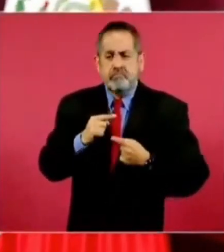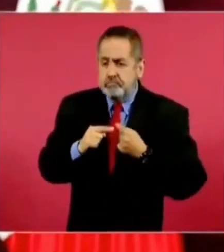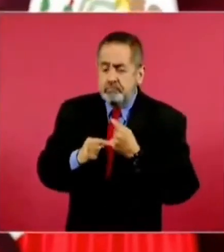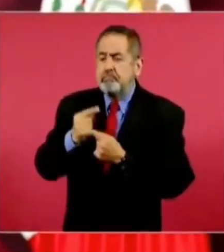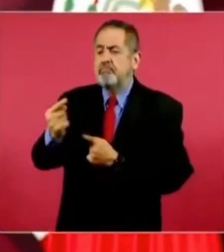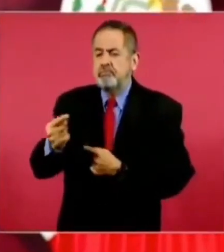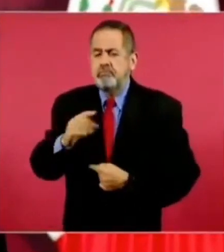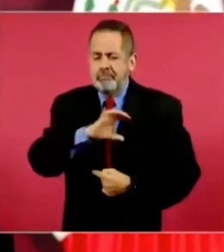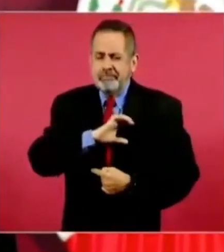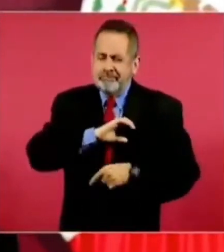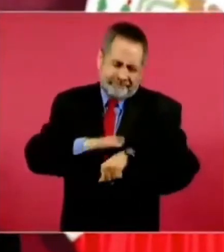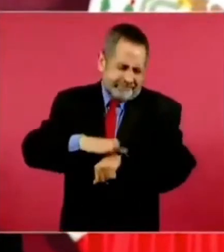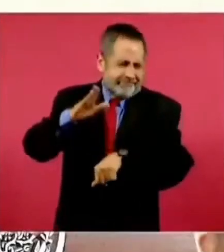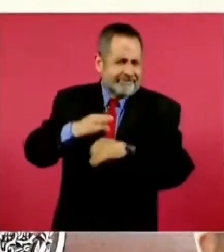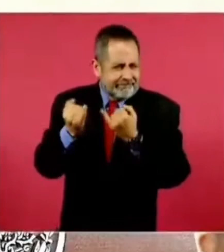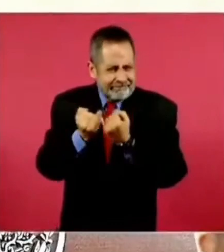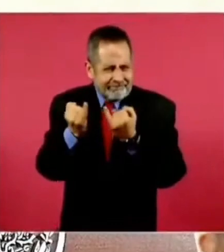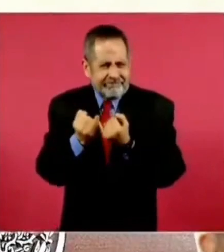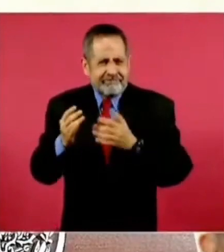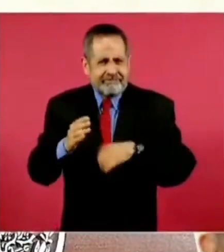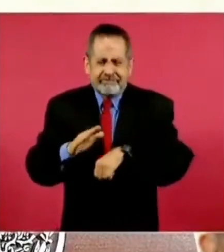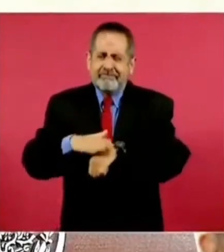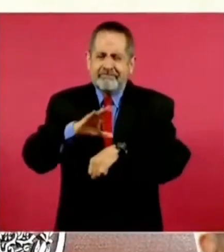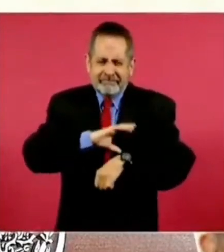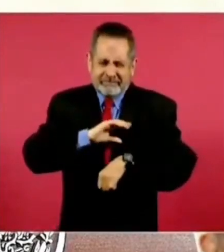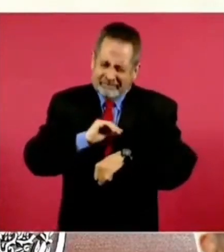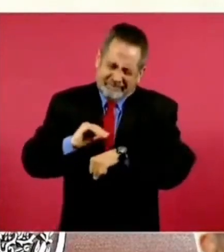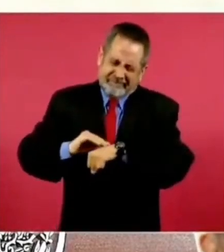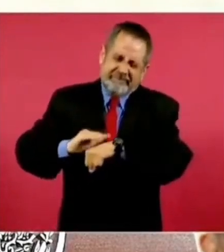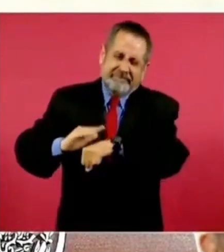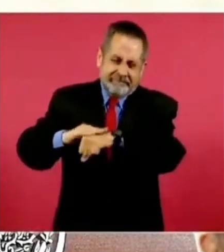más un poquito más todavía